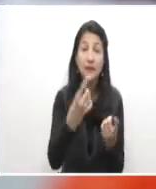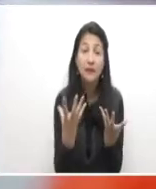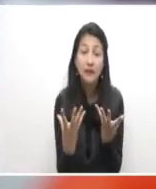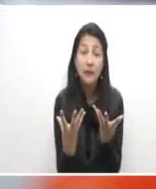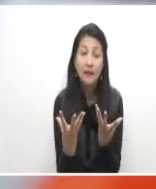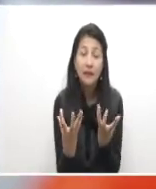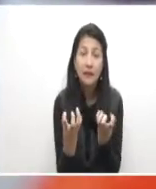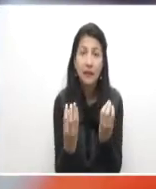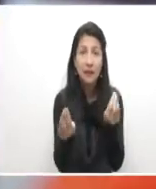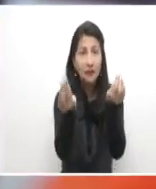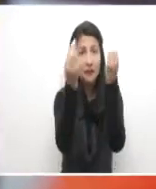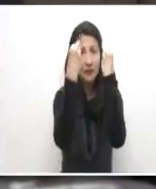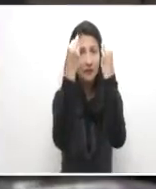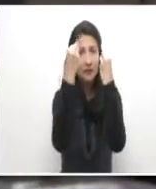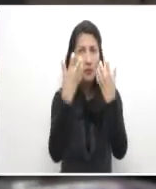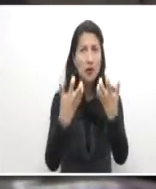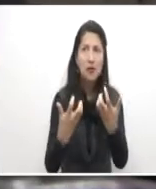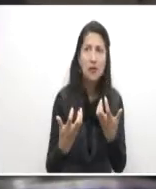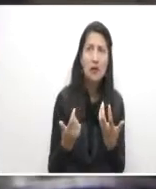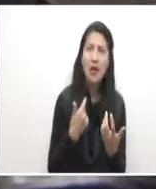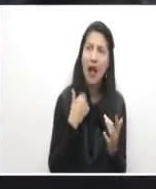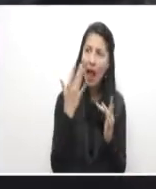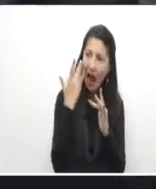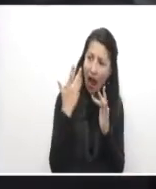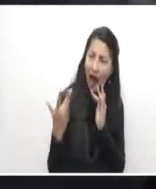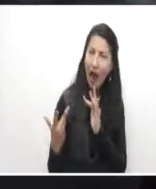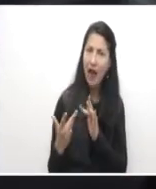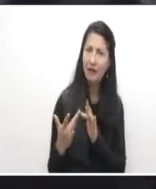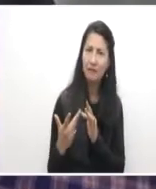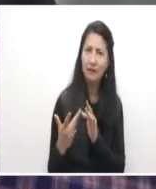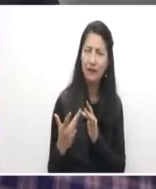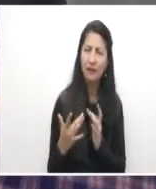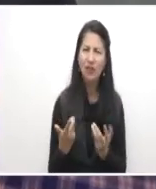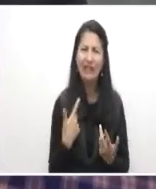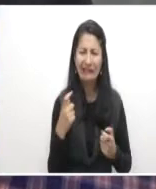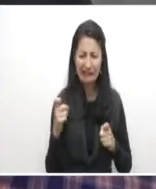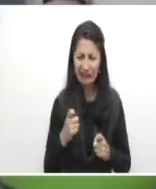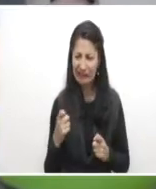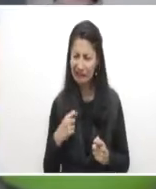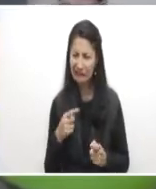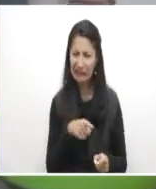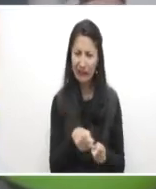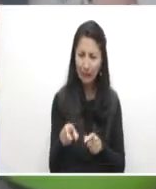.senasofiaplus